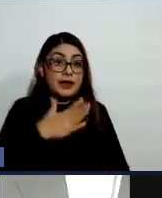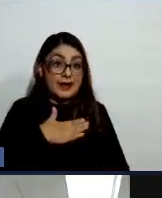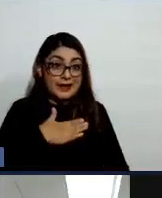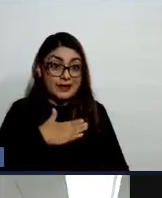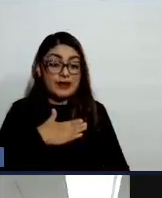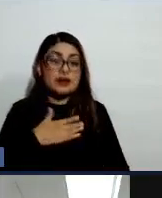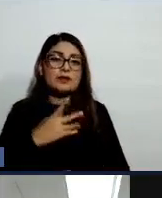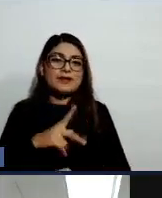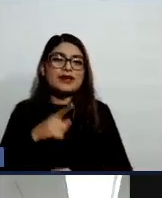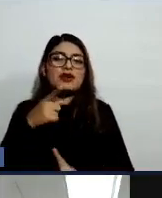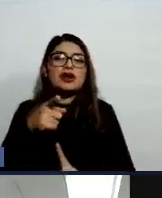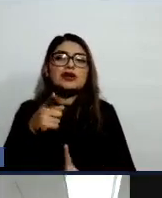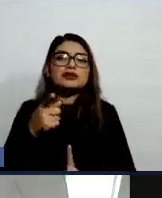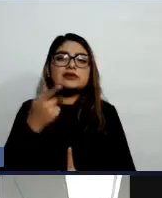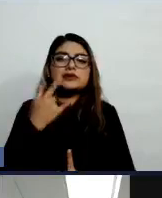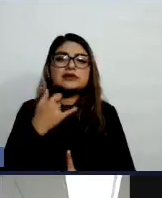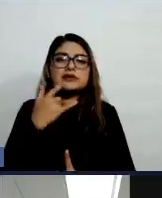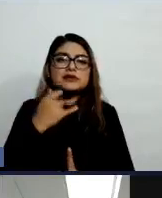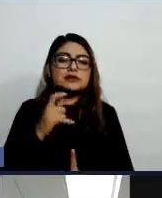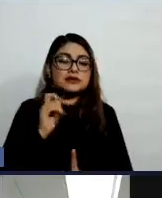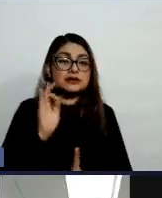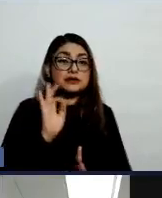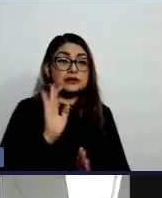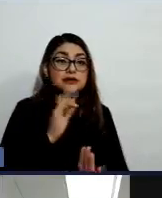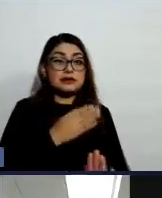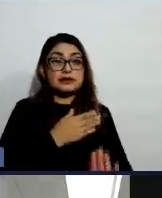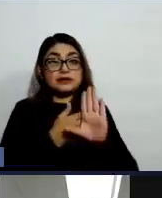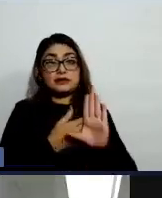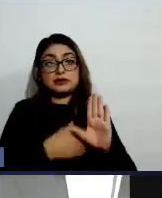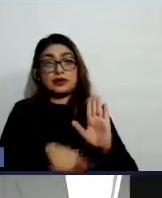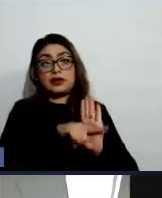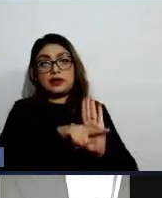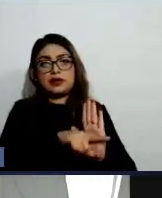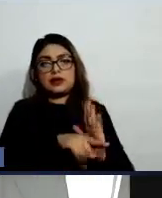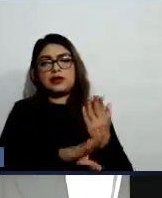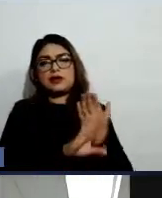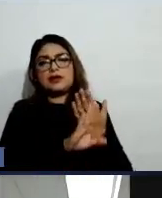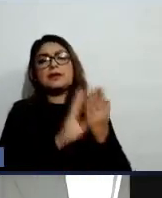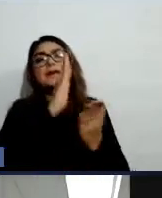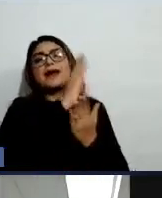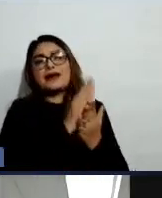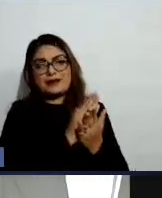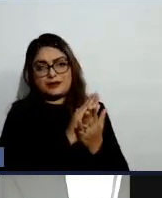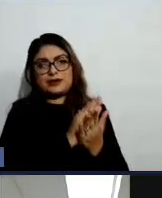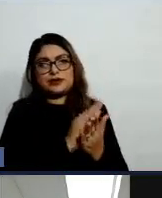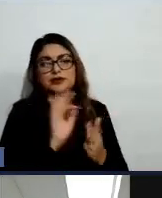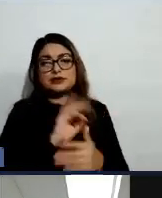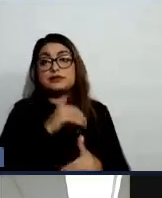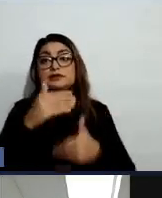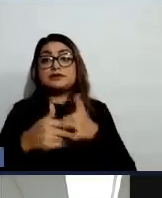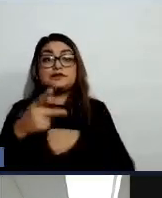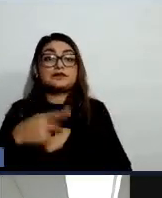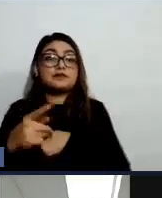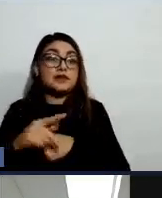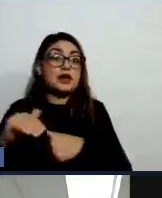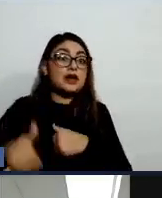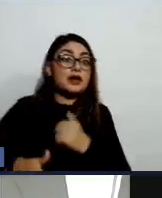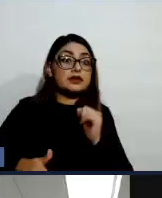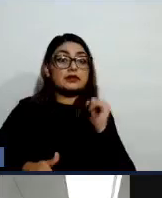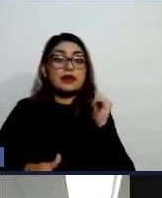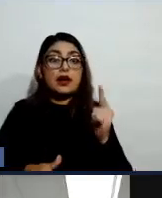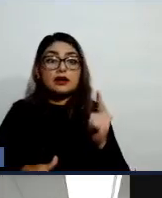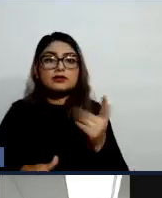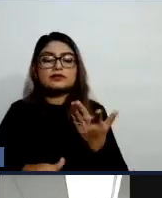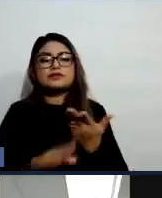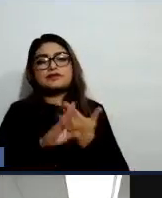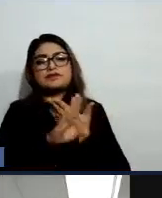sea el menos posible, ¿sí? Los riesgos de algún accidente o cualquier otra complicación severa, pues también